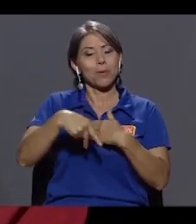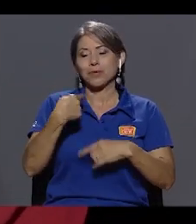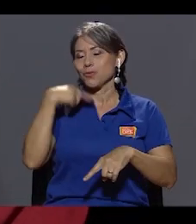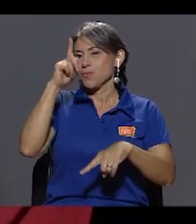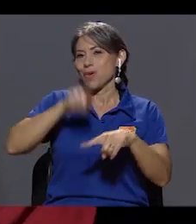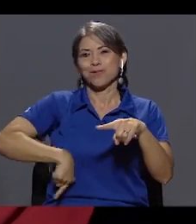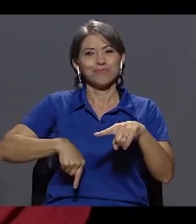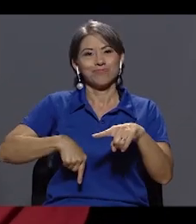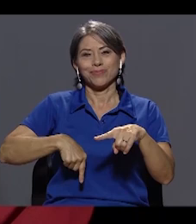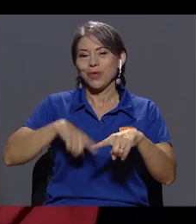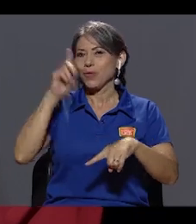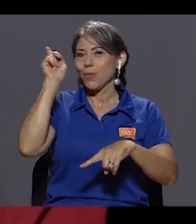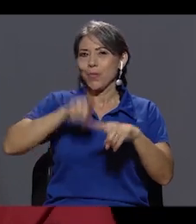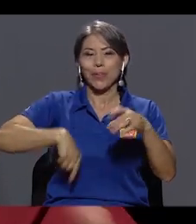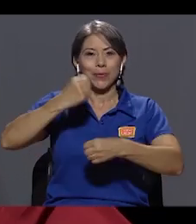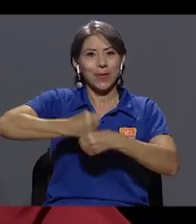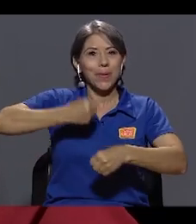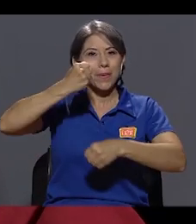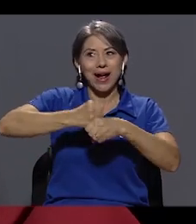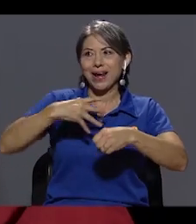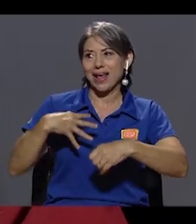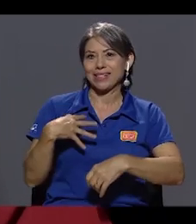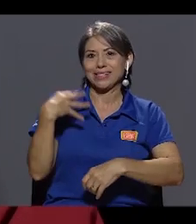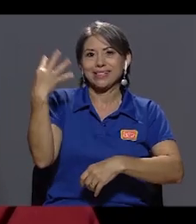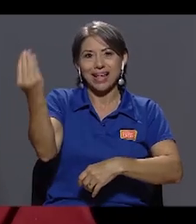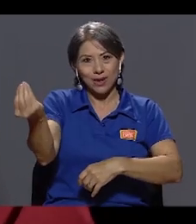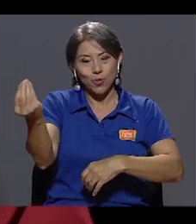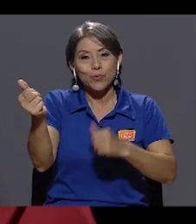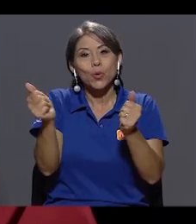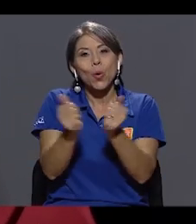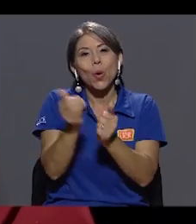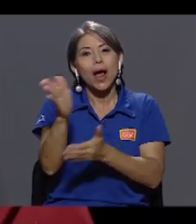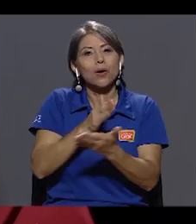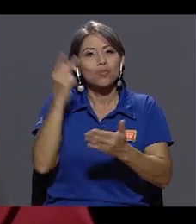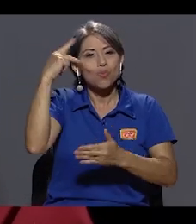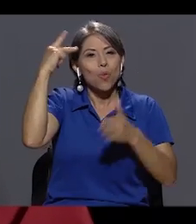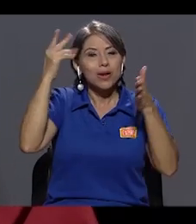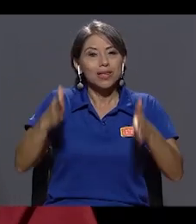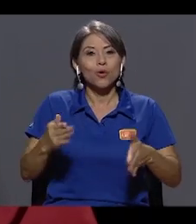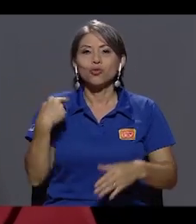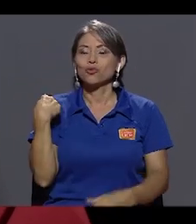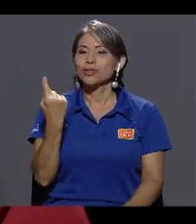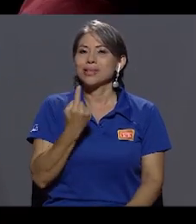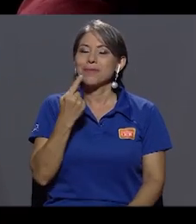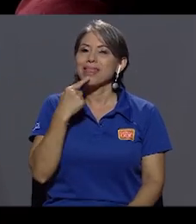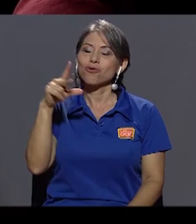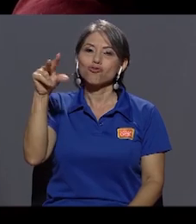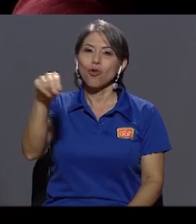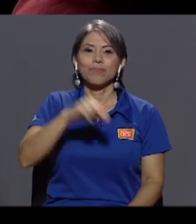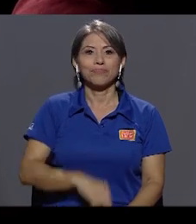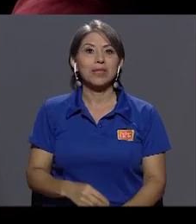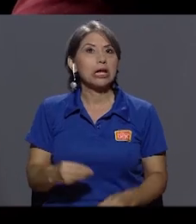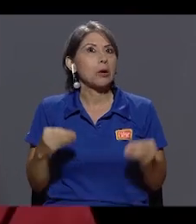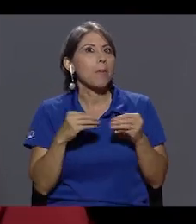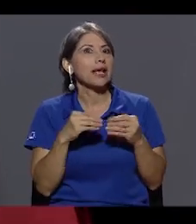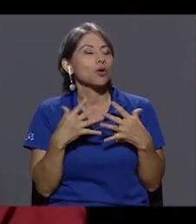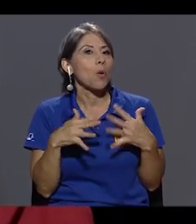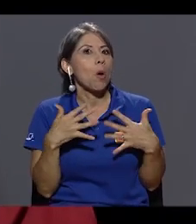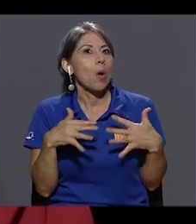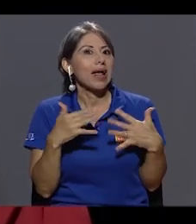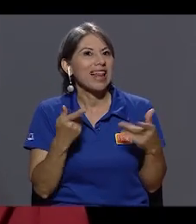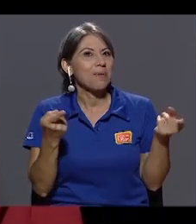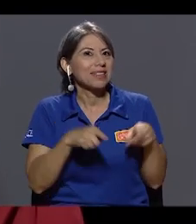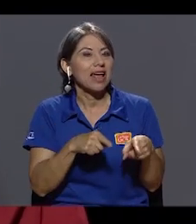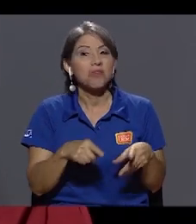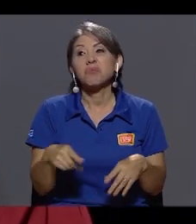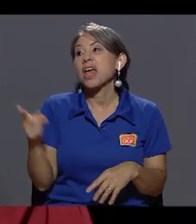ni trabajar, ni hacer ningún trabajo externo, digamos, con algún político. Entonces siempre he dicho que no. ¿Y qué es más atrevido? ¿Le ha pasado? No, que me